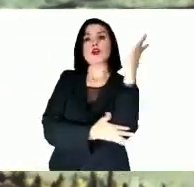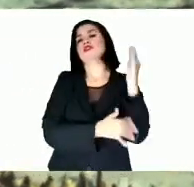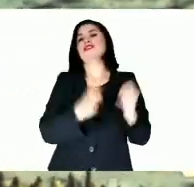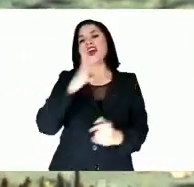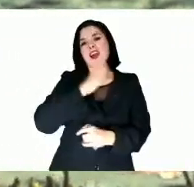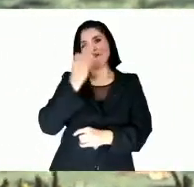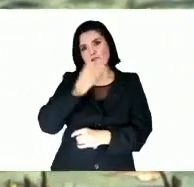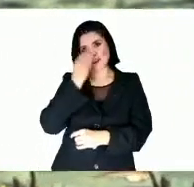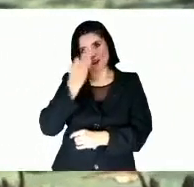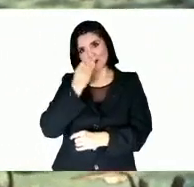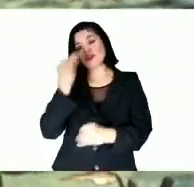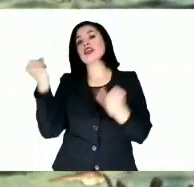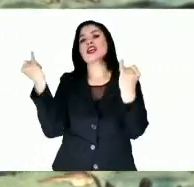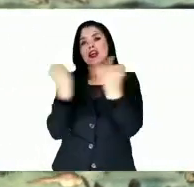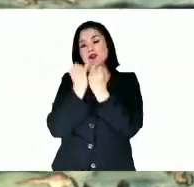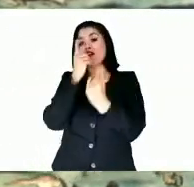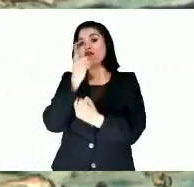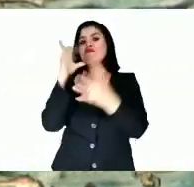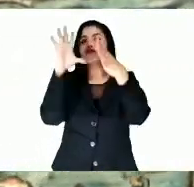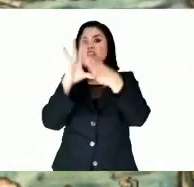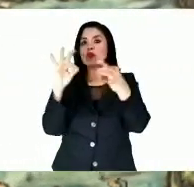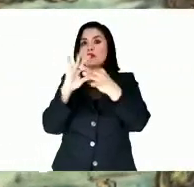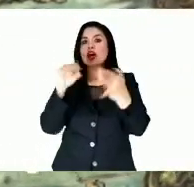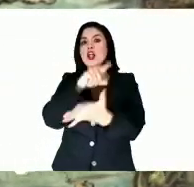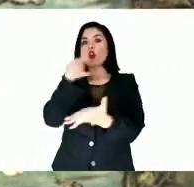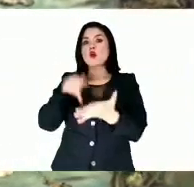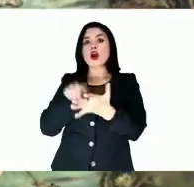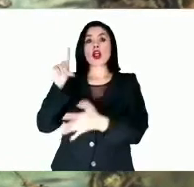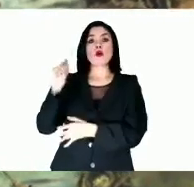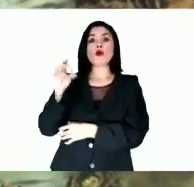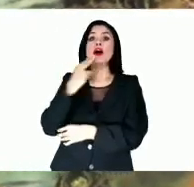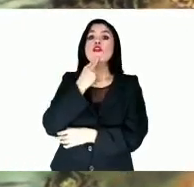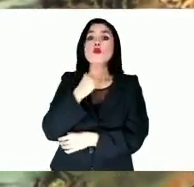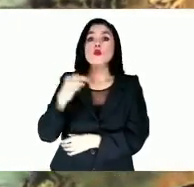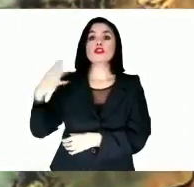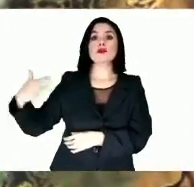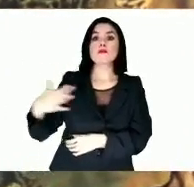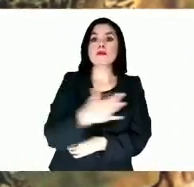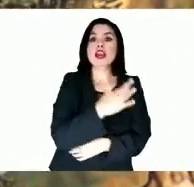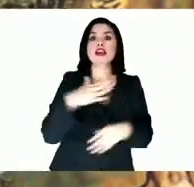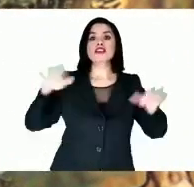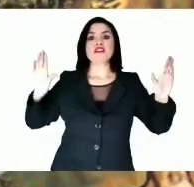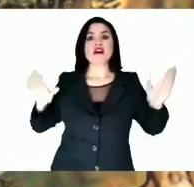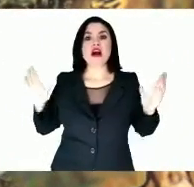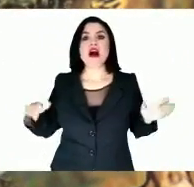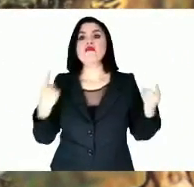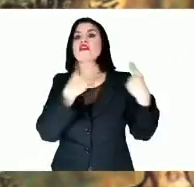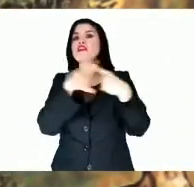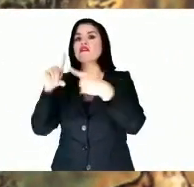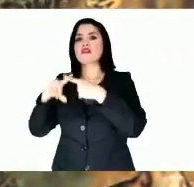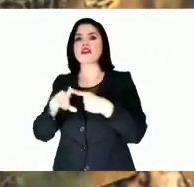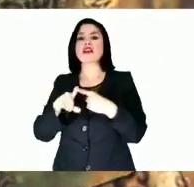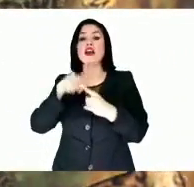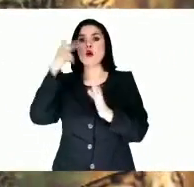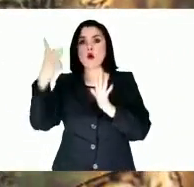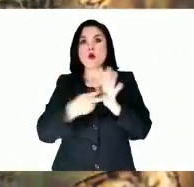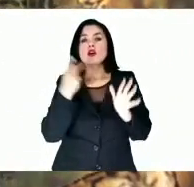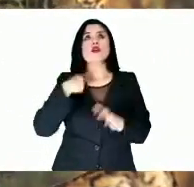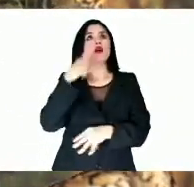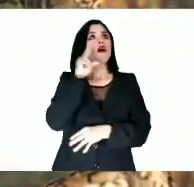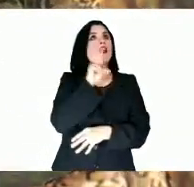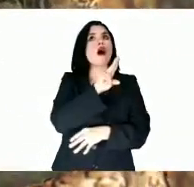el conquistador también describe un estanque de agua dulce con diversidad de peces y aves. Digo otra vez lo que estuve mirando